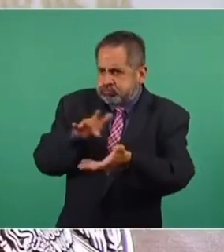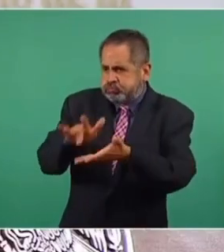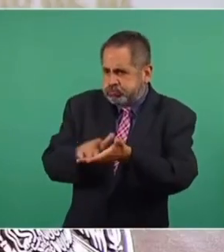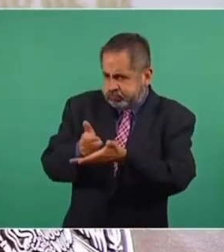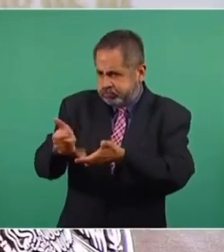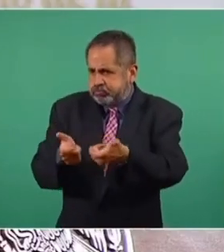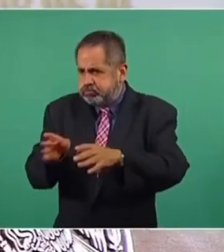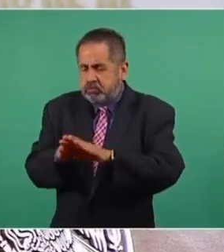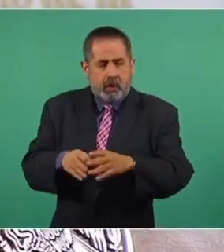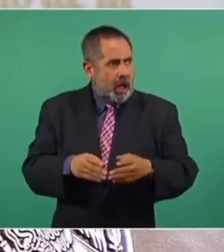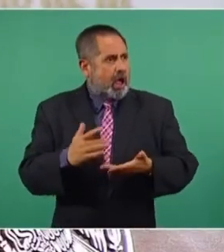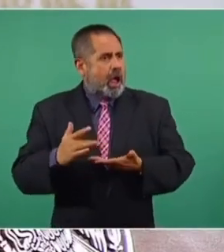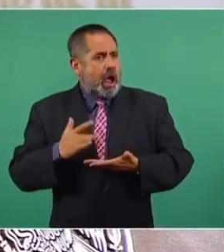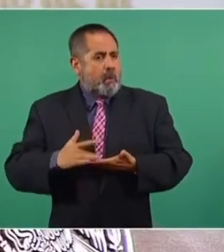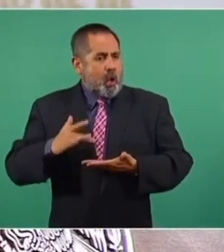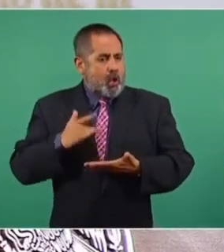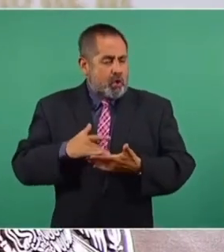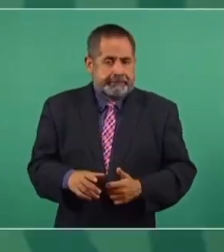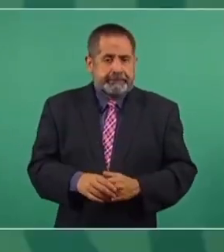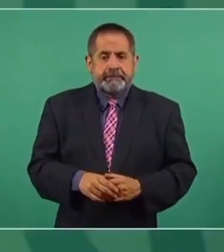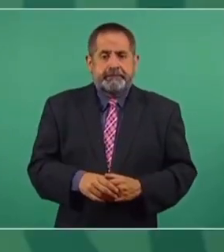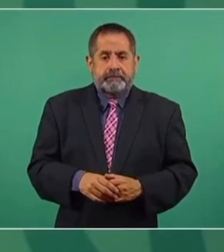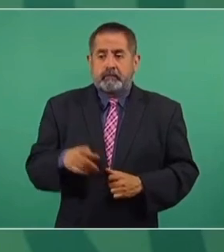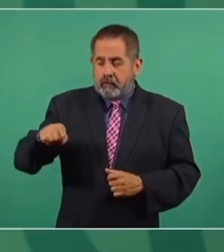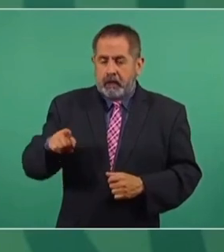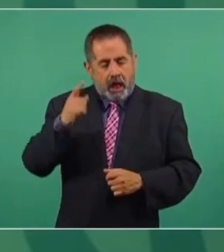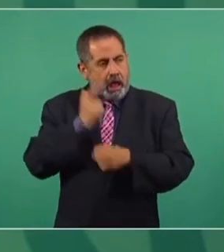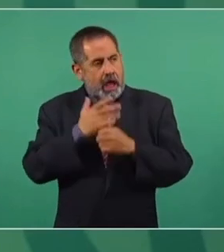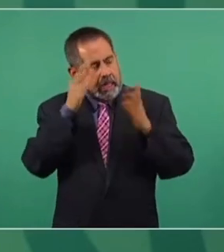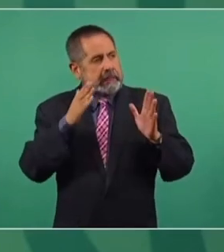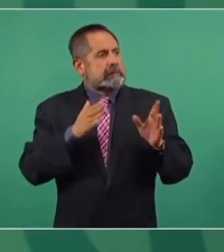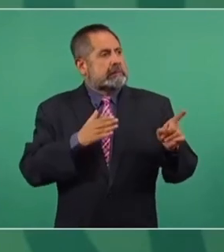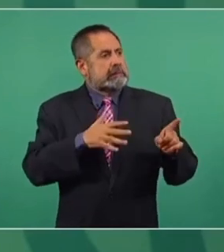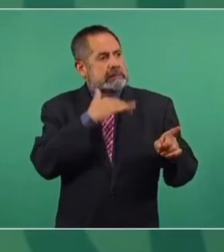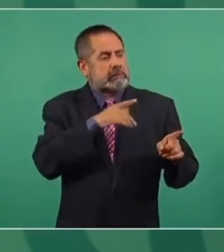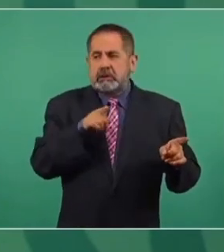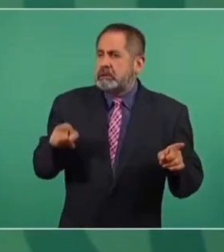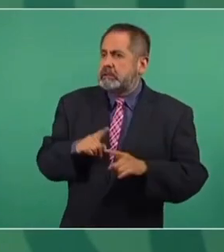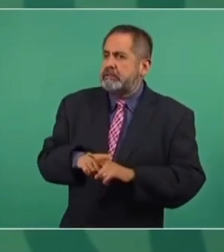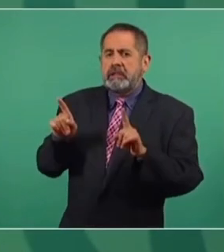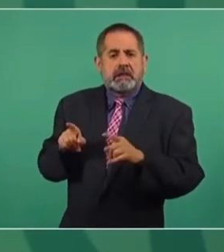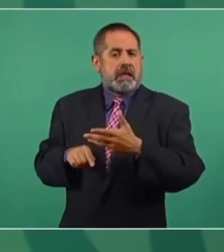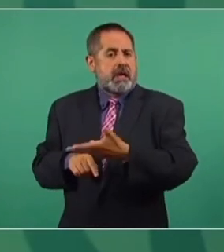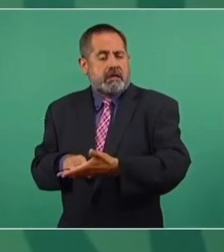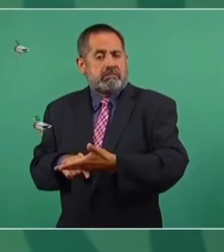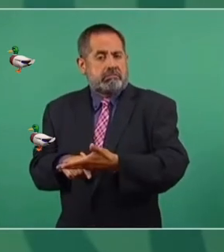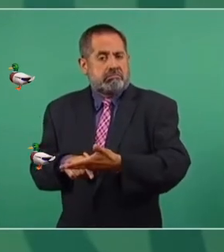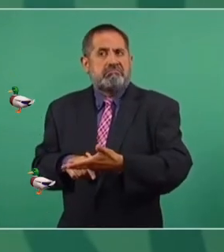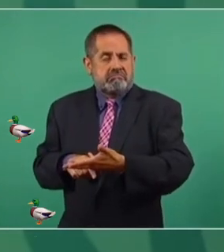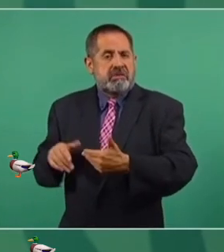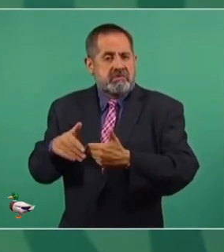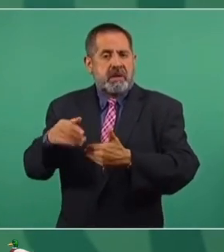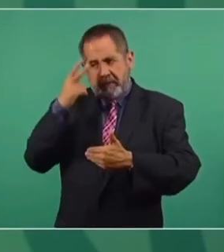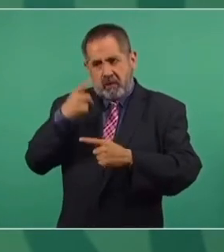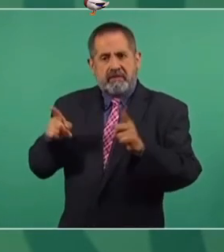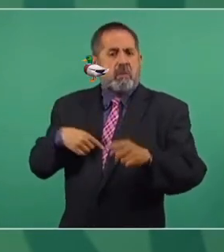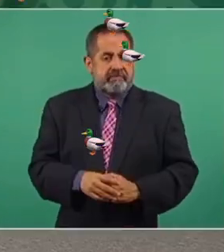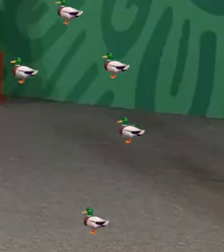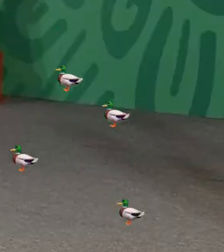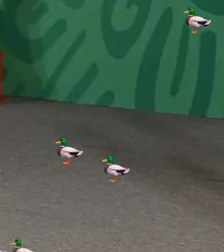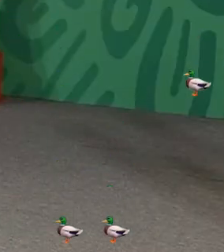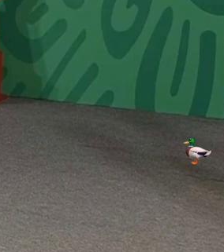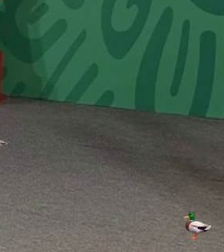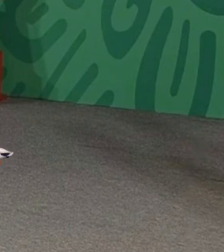dinero del presupuesto y empiezan a darse cuenta de que otro México es posible.